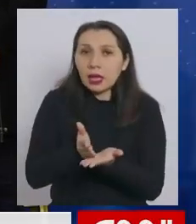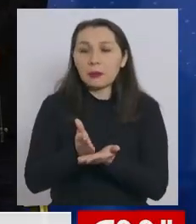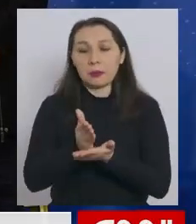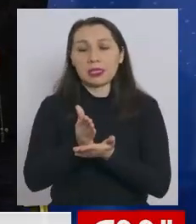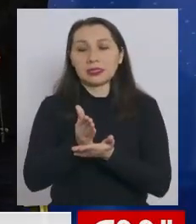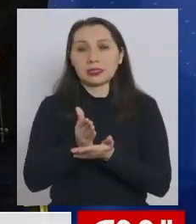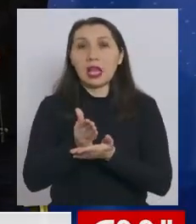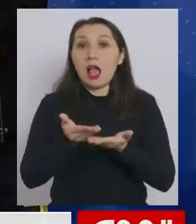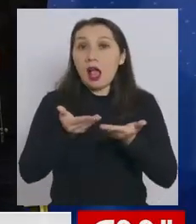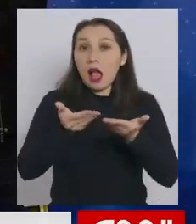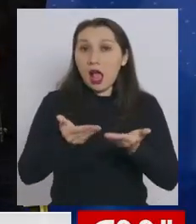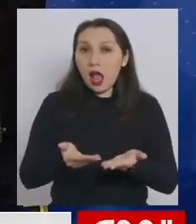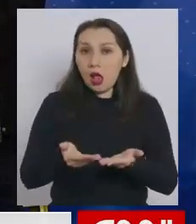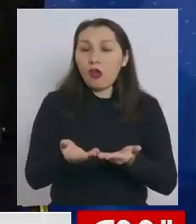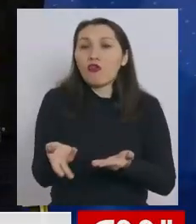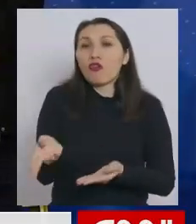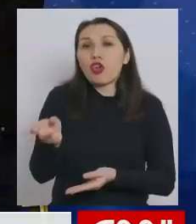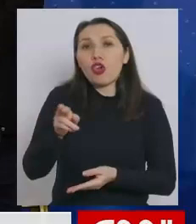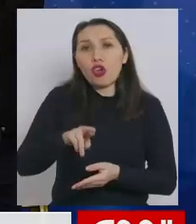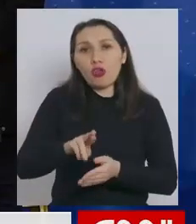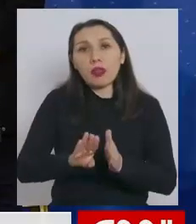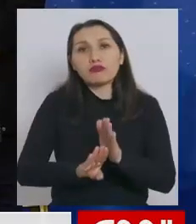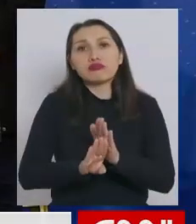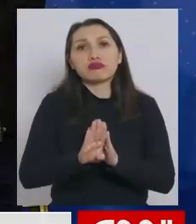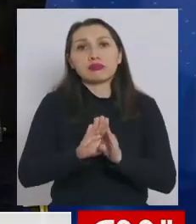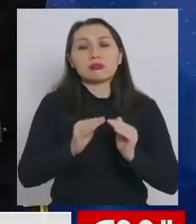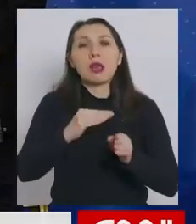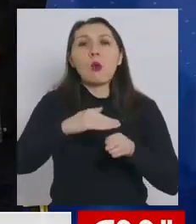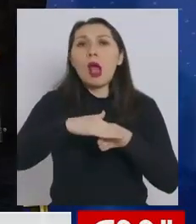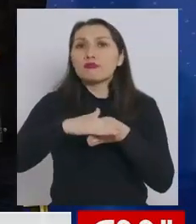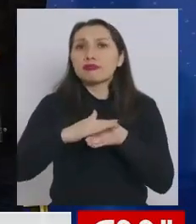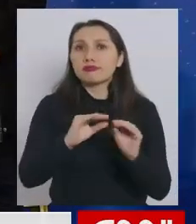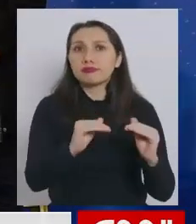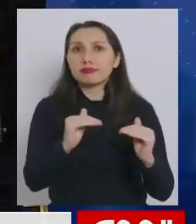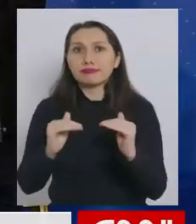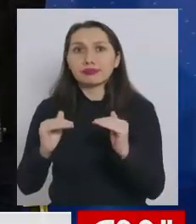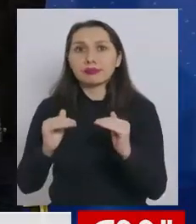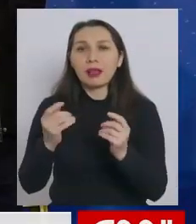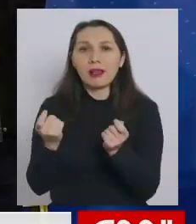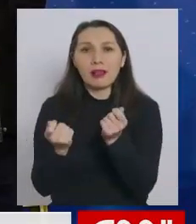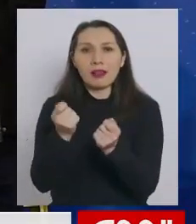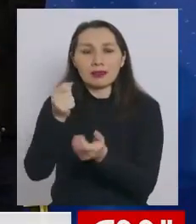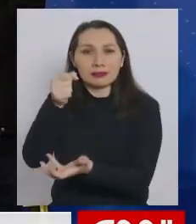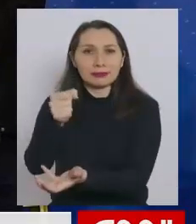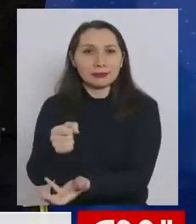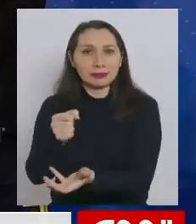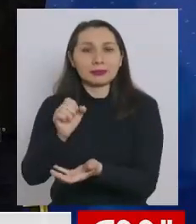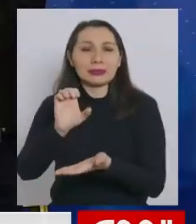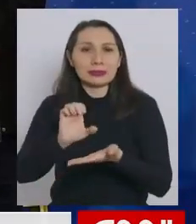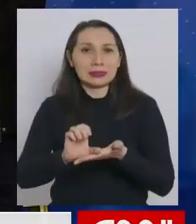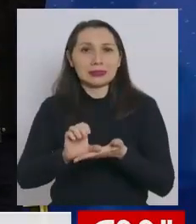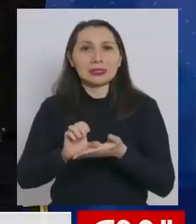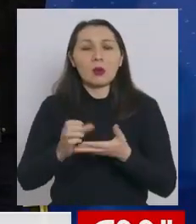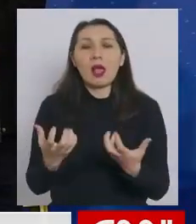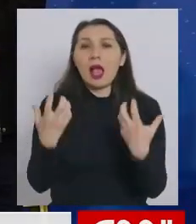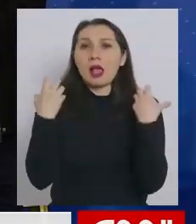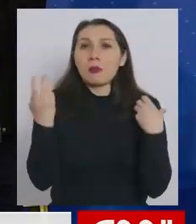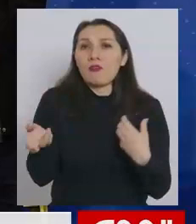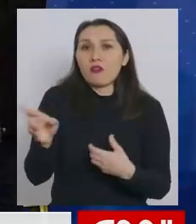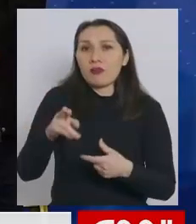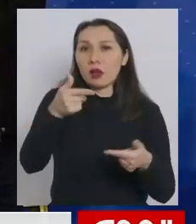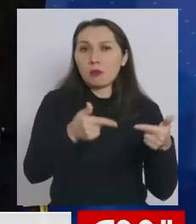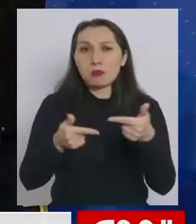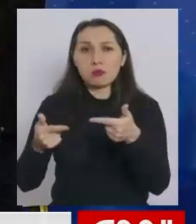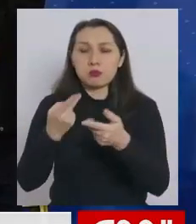ahora a recuperar los equilibrios fiscales, a recuperar la responsabilidad en las